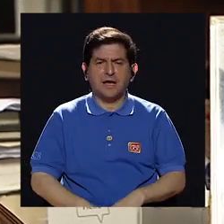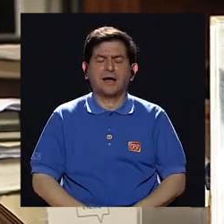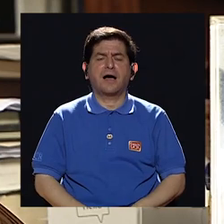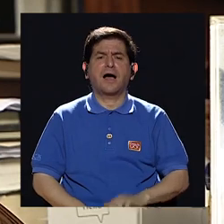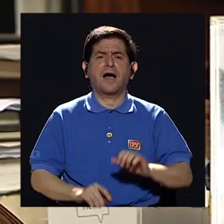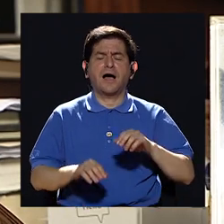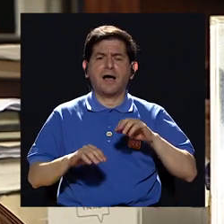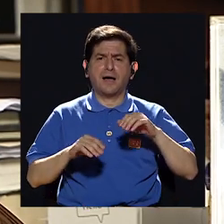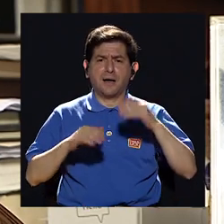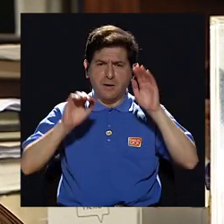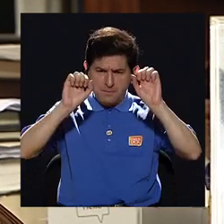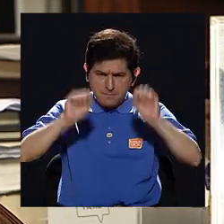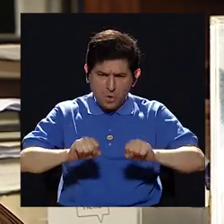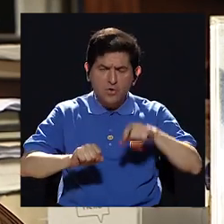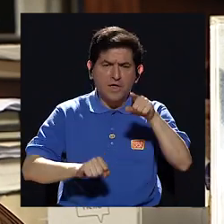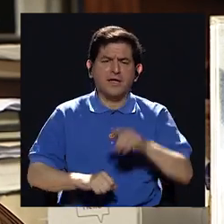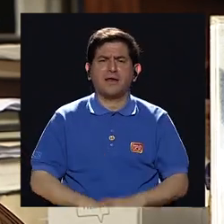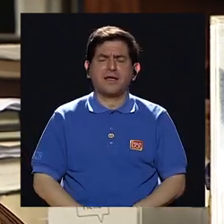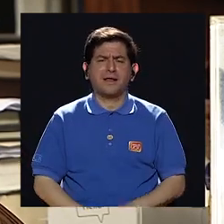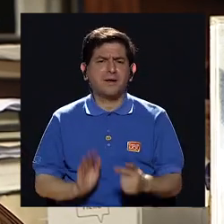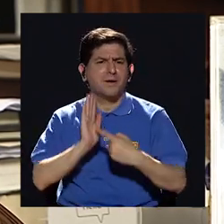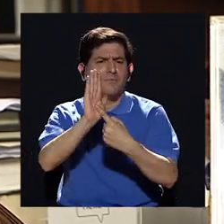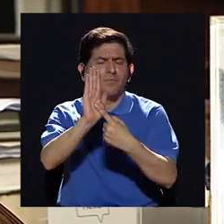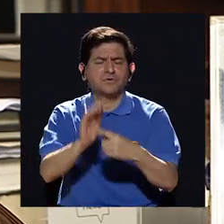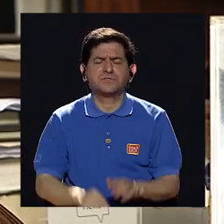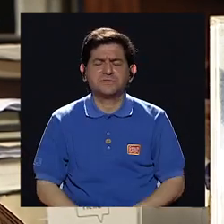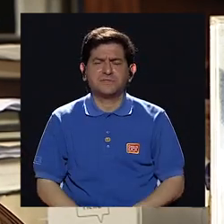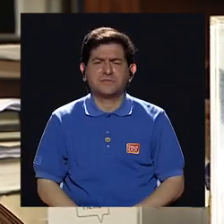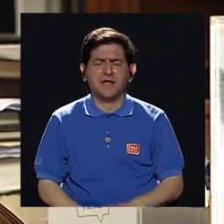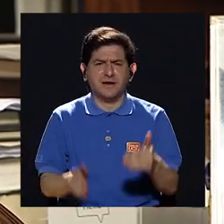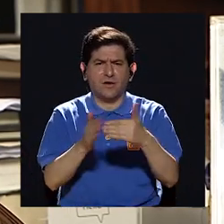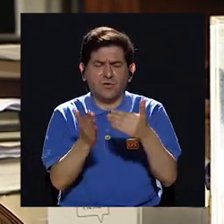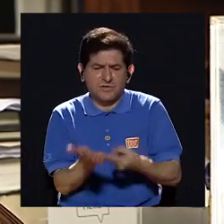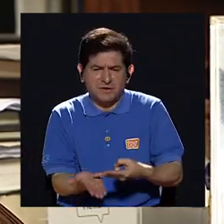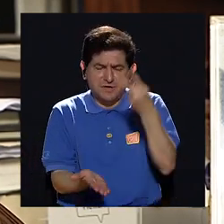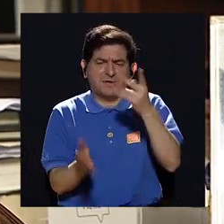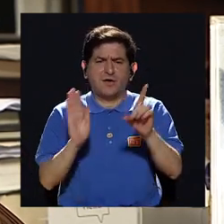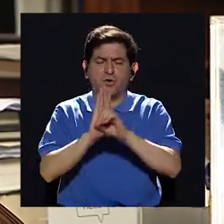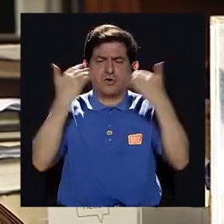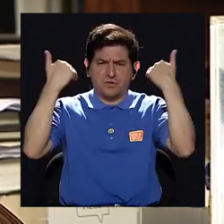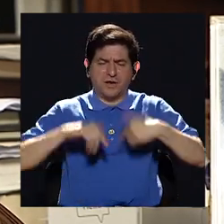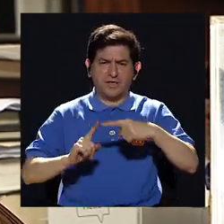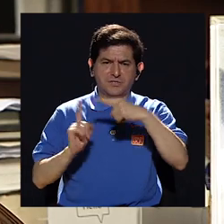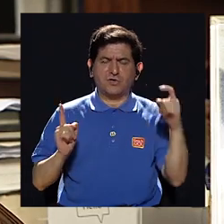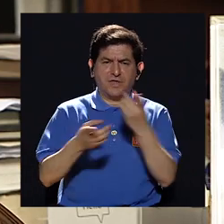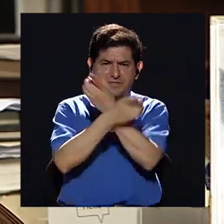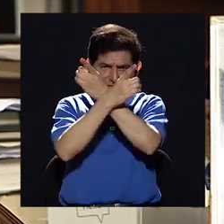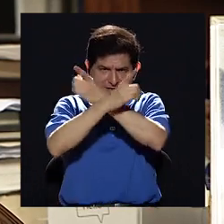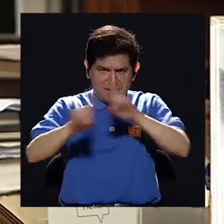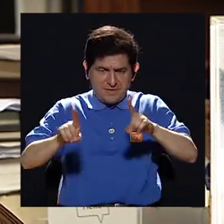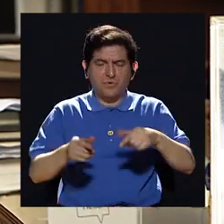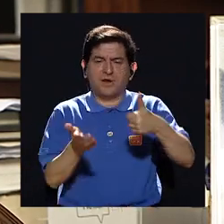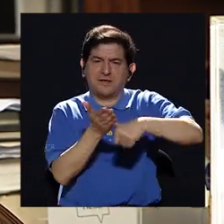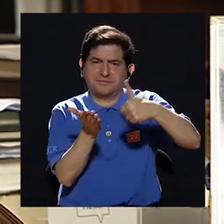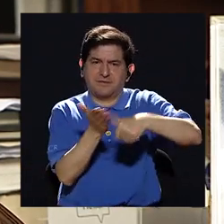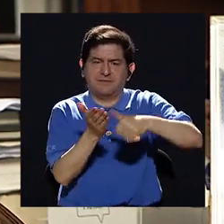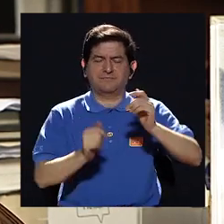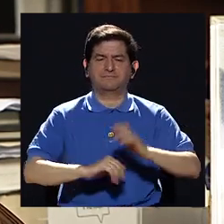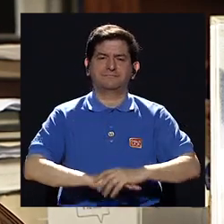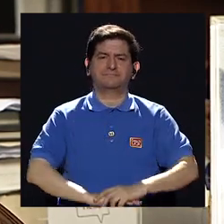precedentes y como de algún modo logra una reivindicación en materia de derechos humanos desde la democracia electoral